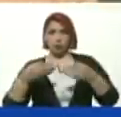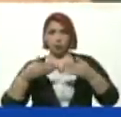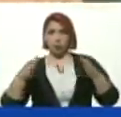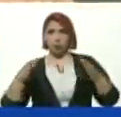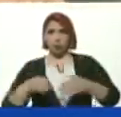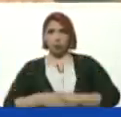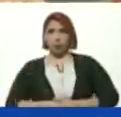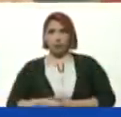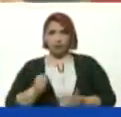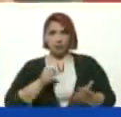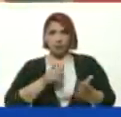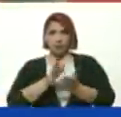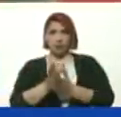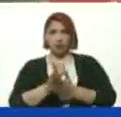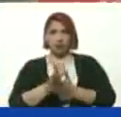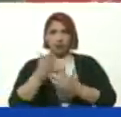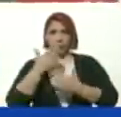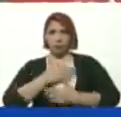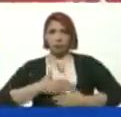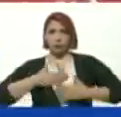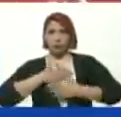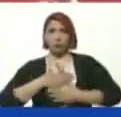Gratuita Y de calidad